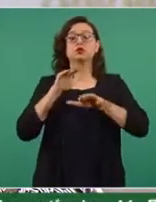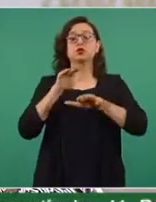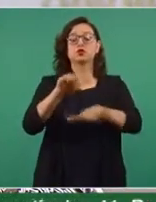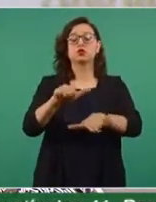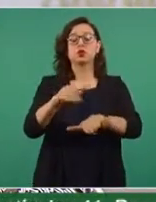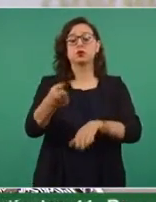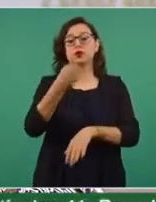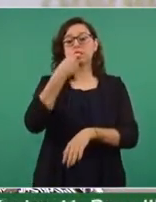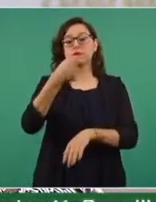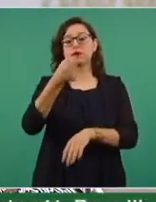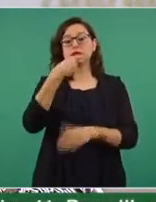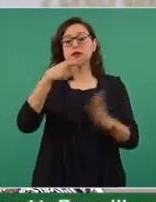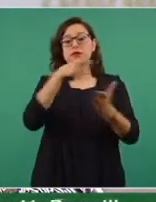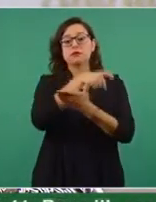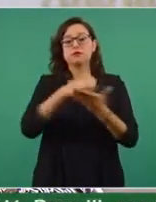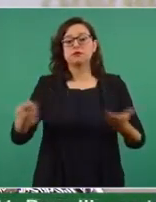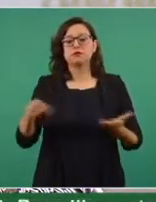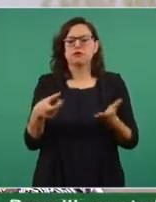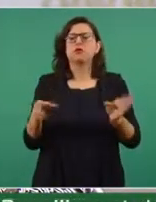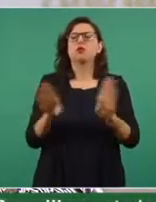compra de medicamentos.